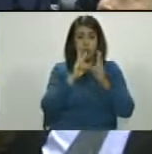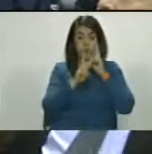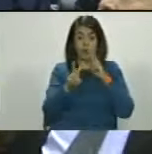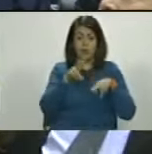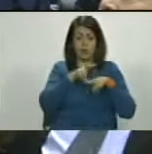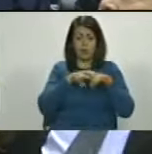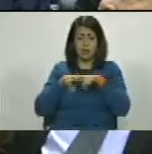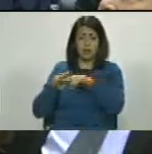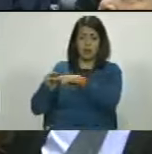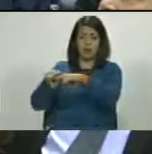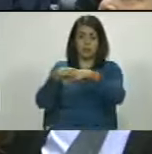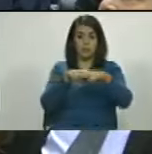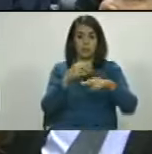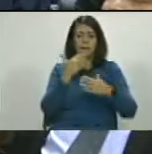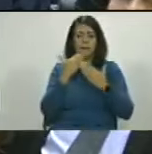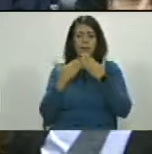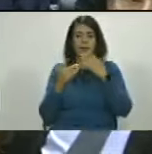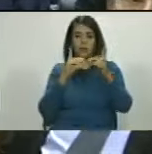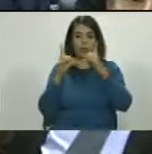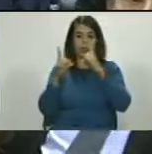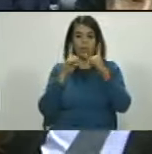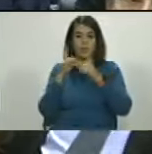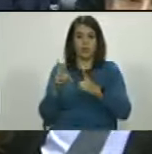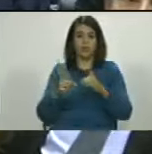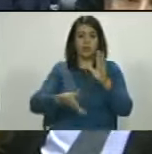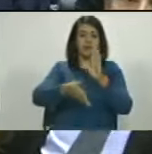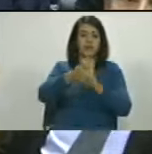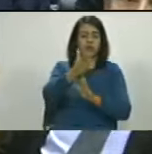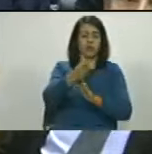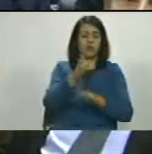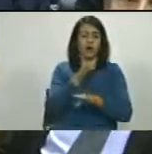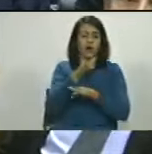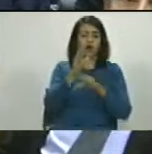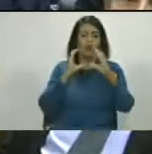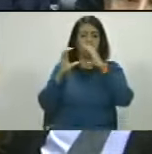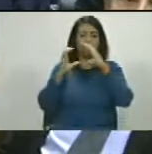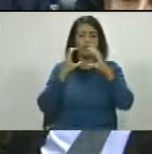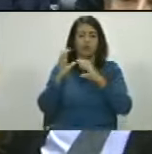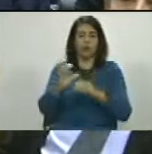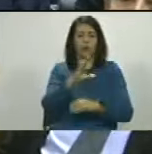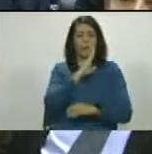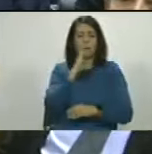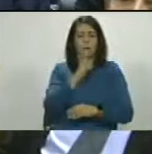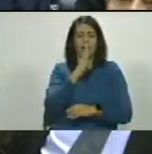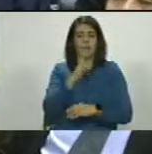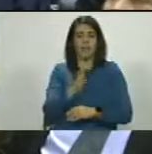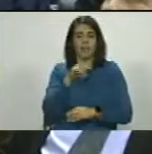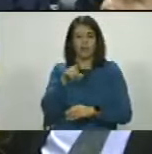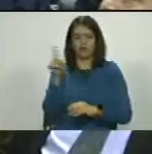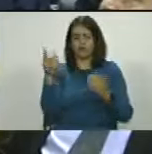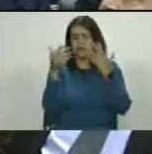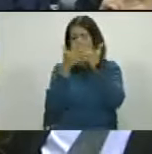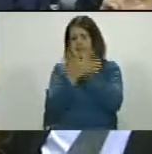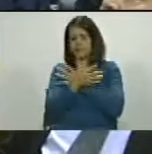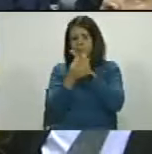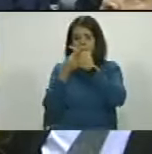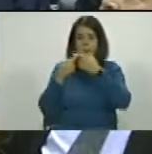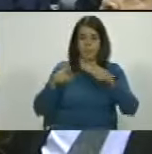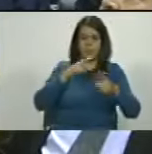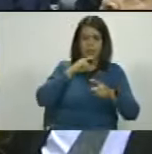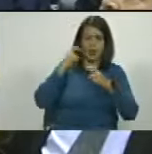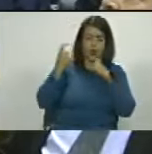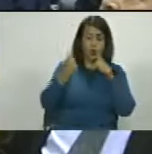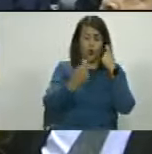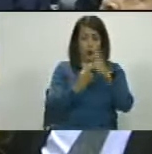sentados en mesa pidiendo diálogo y yendo a Barbados. Nosotros no confundimos desde esta fracción, no confundimos diferencias con odio.